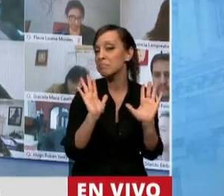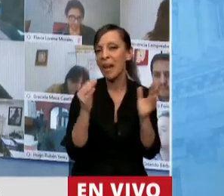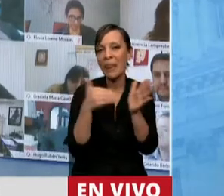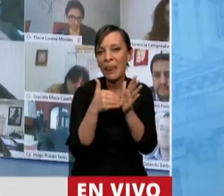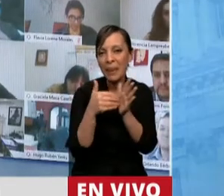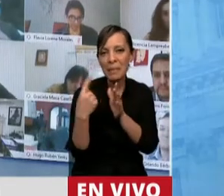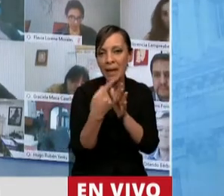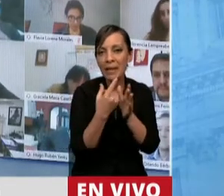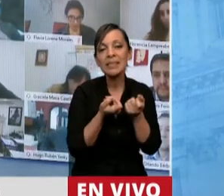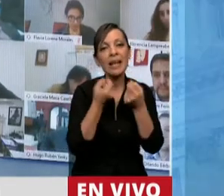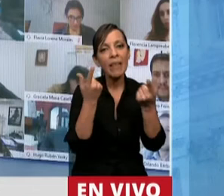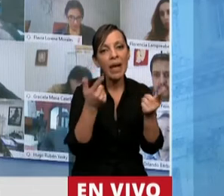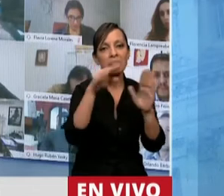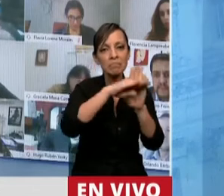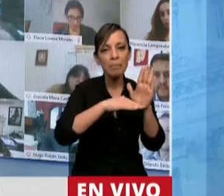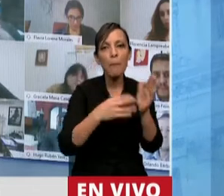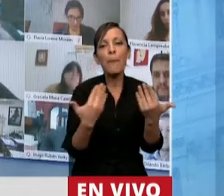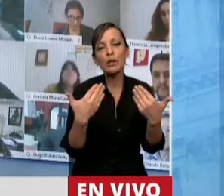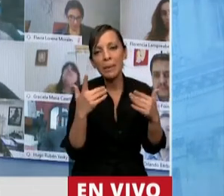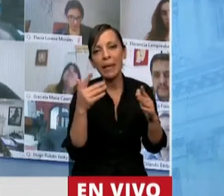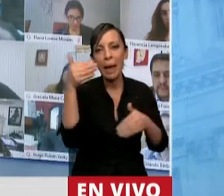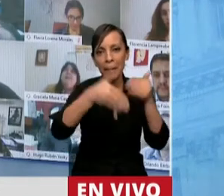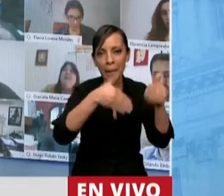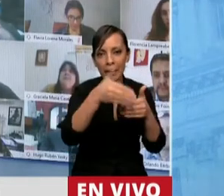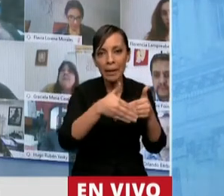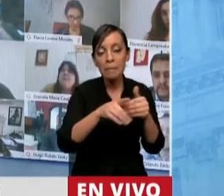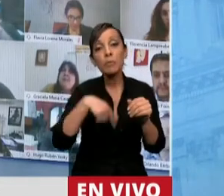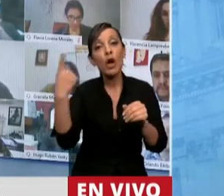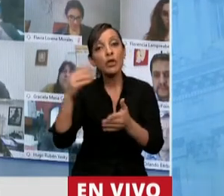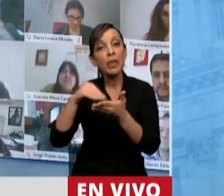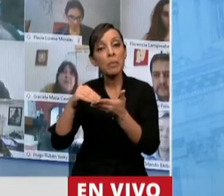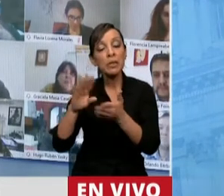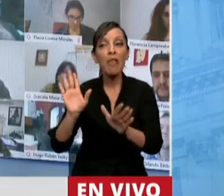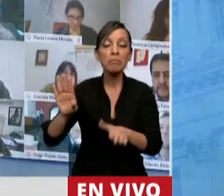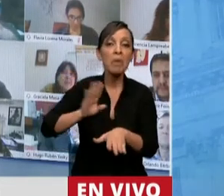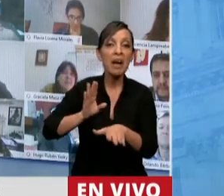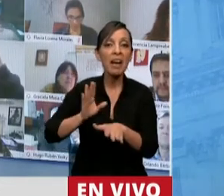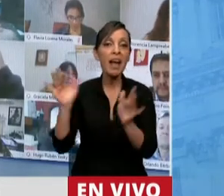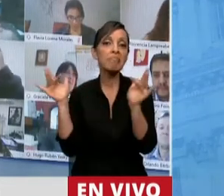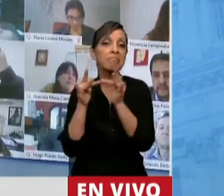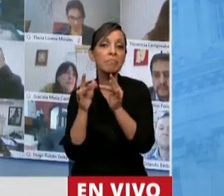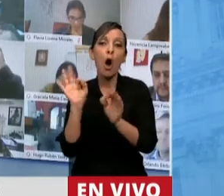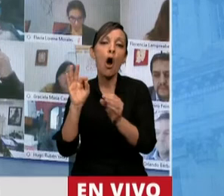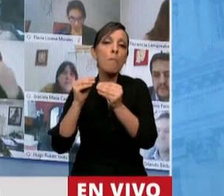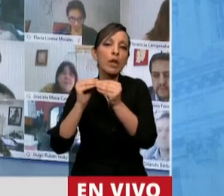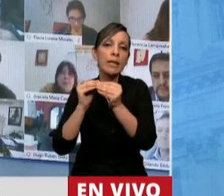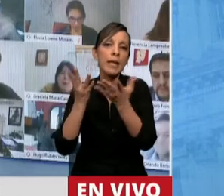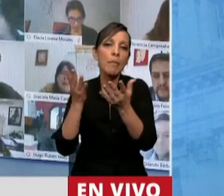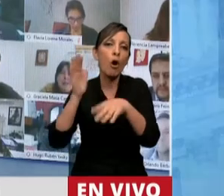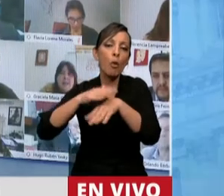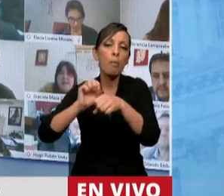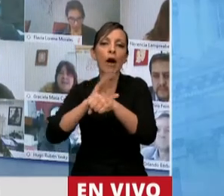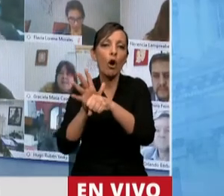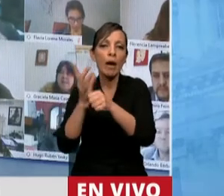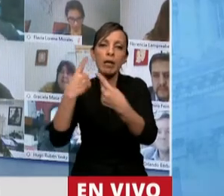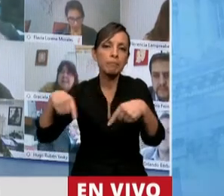las condiciones para que estén físicamente presentes. Y los diputados que no podían estar presentes por razones justamente de la pandemia